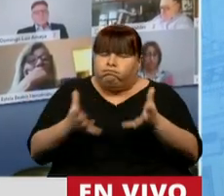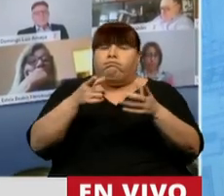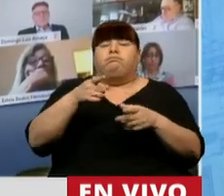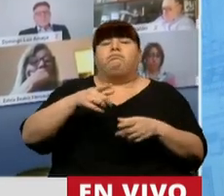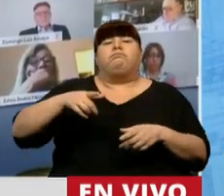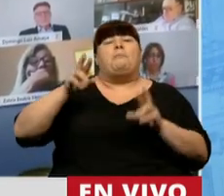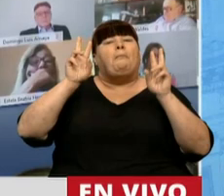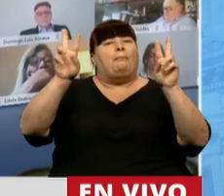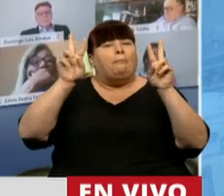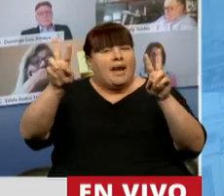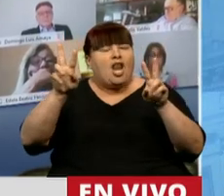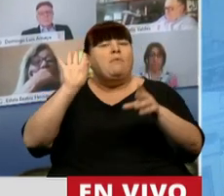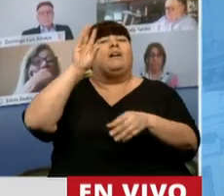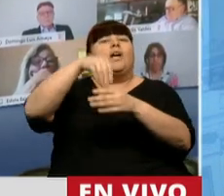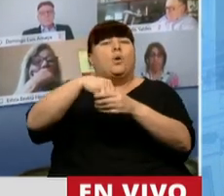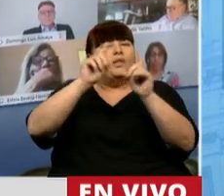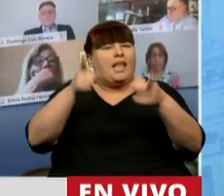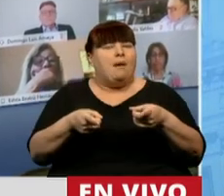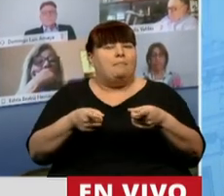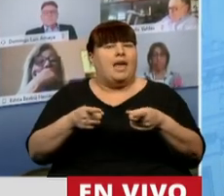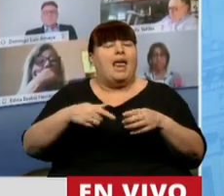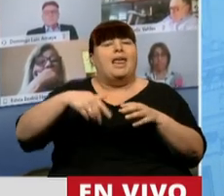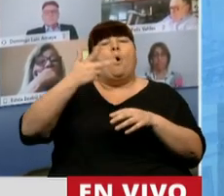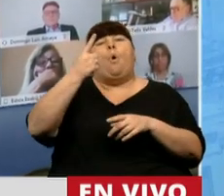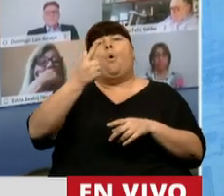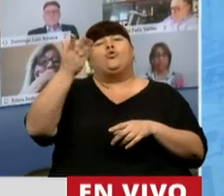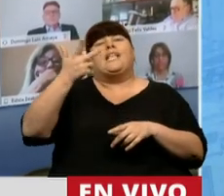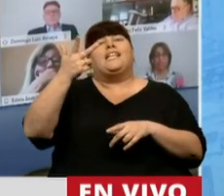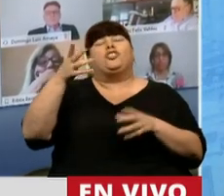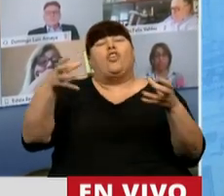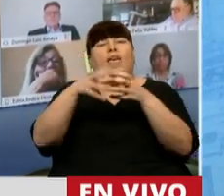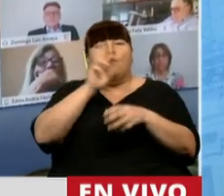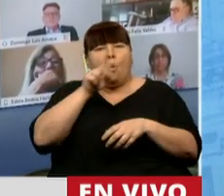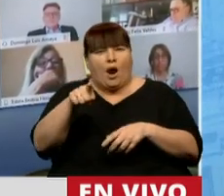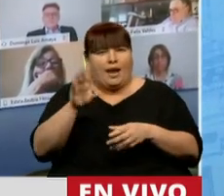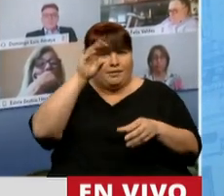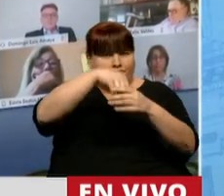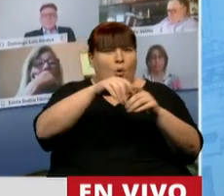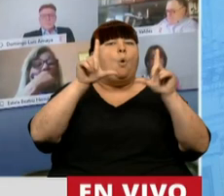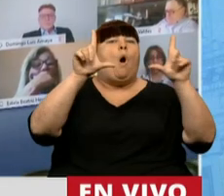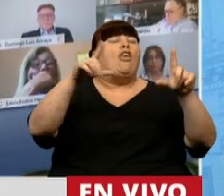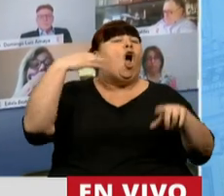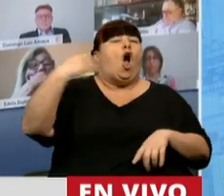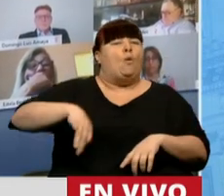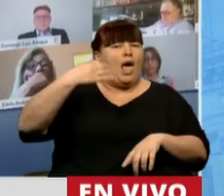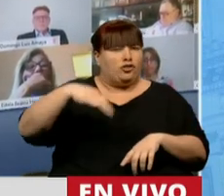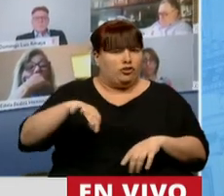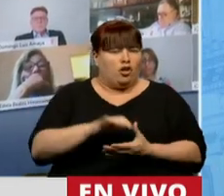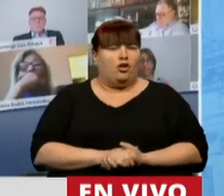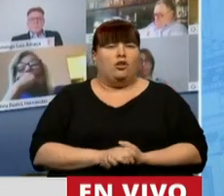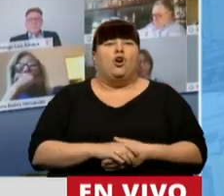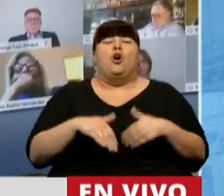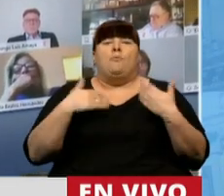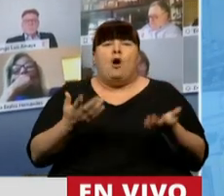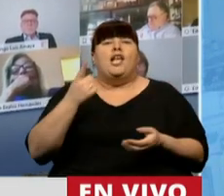el peronismo incluyó el tercio de mujeres entre sus cuadros, de manera obligatoria. Por eso,